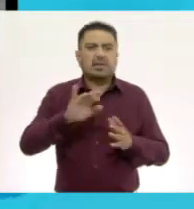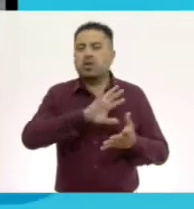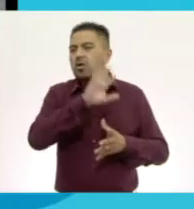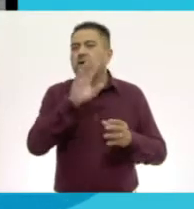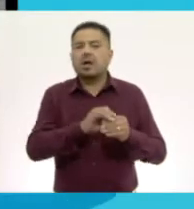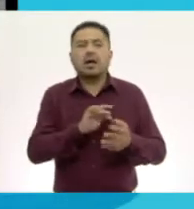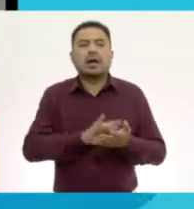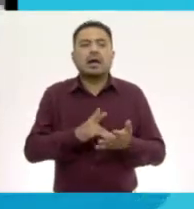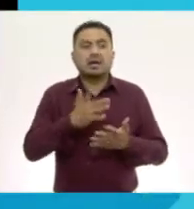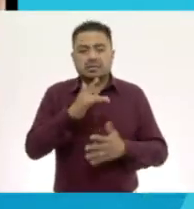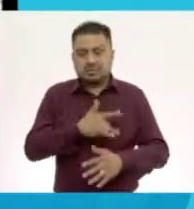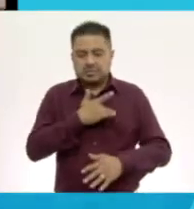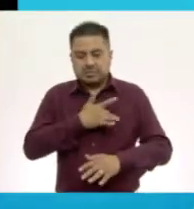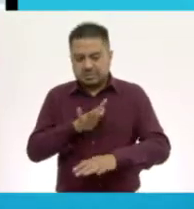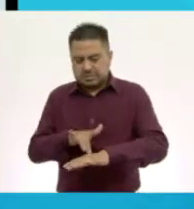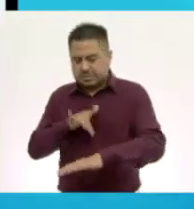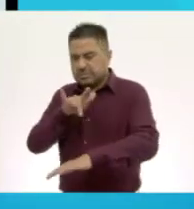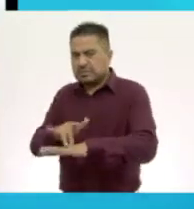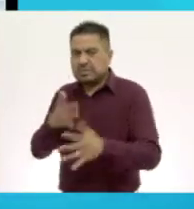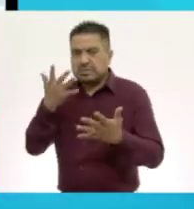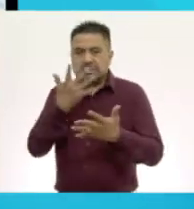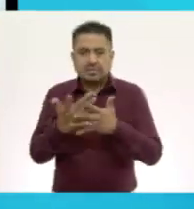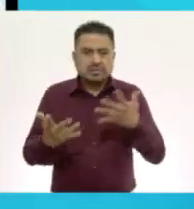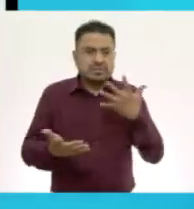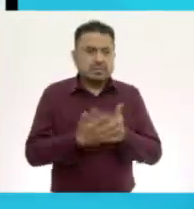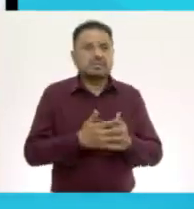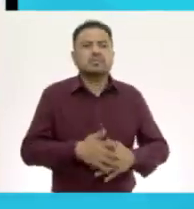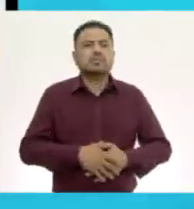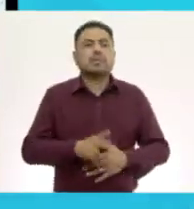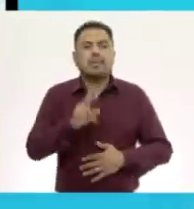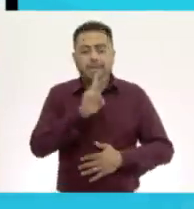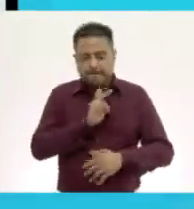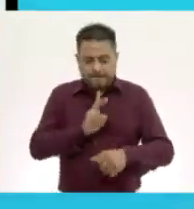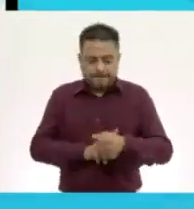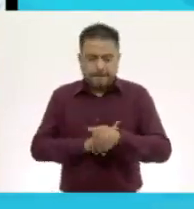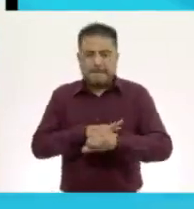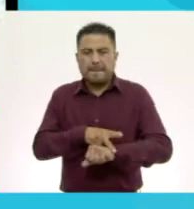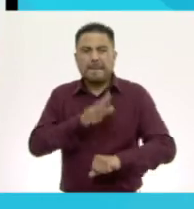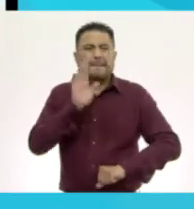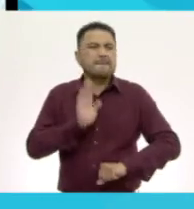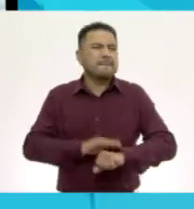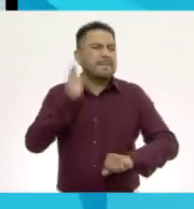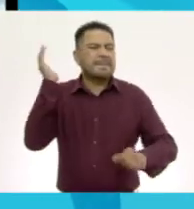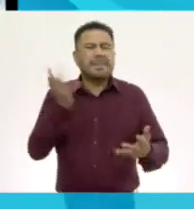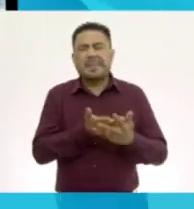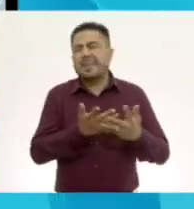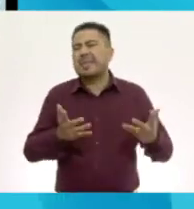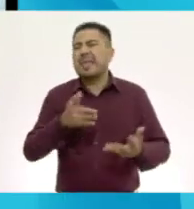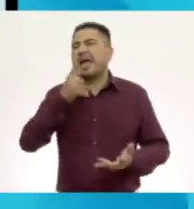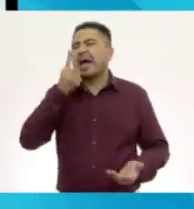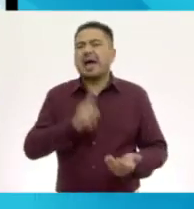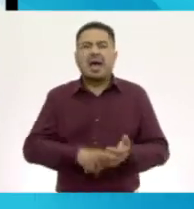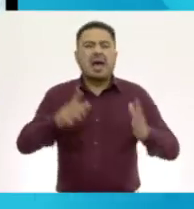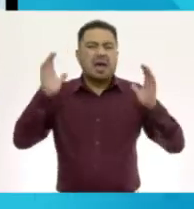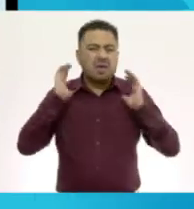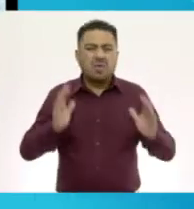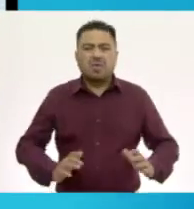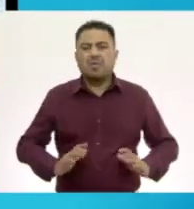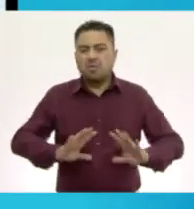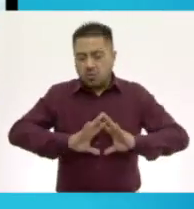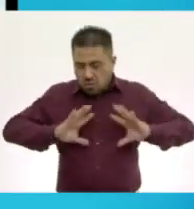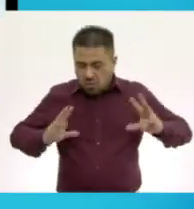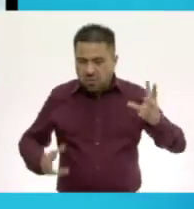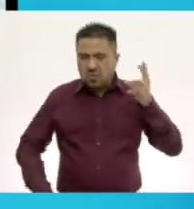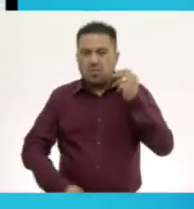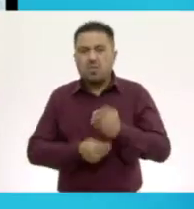al sentido del tacto. Nuestra piel es el órgano más grande que tenemos, ya que cubre